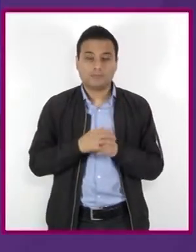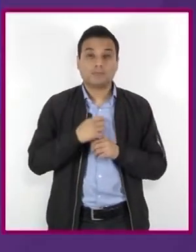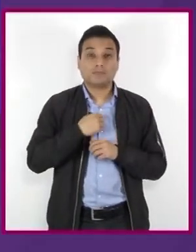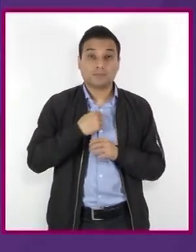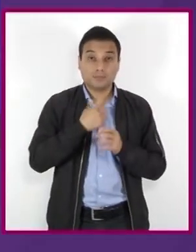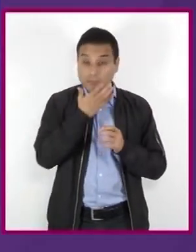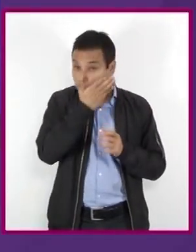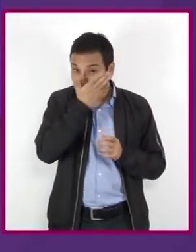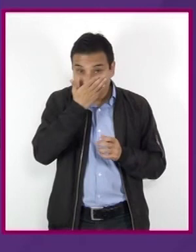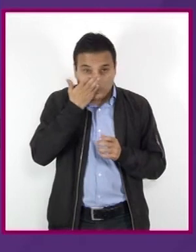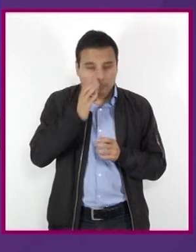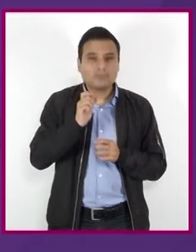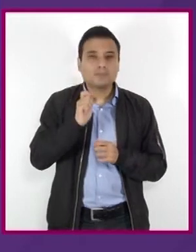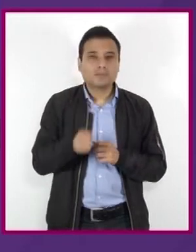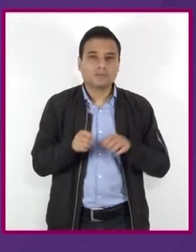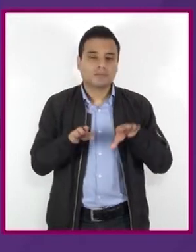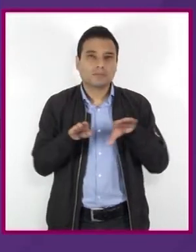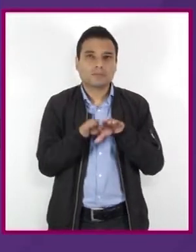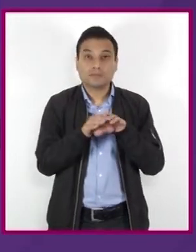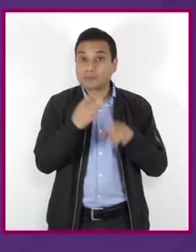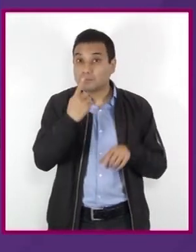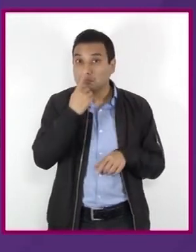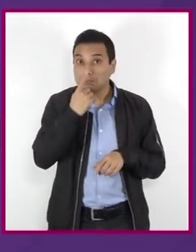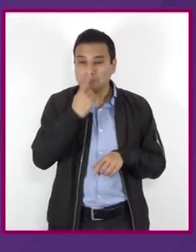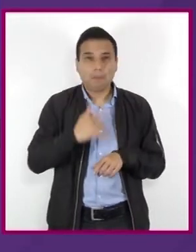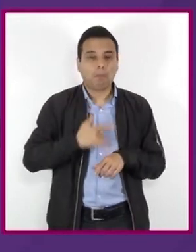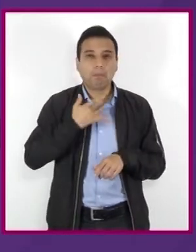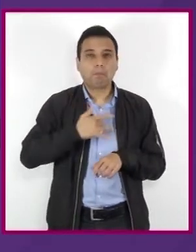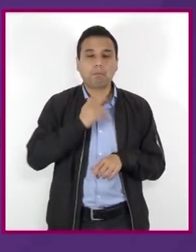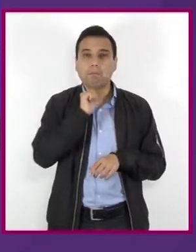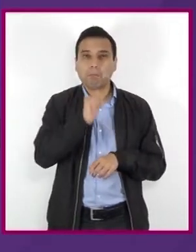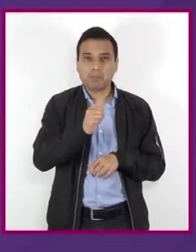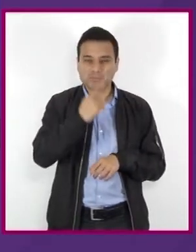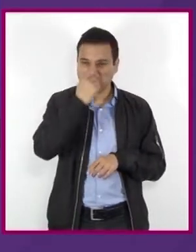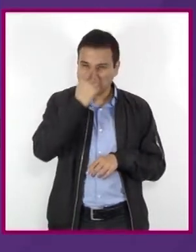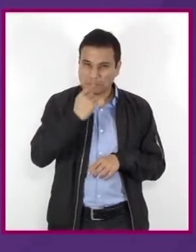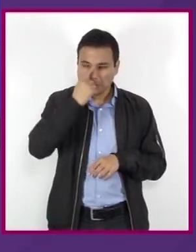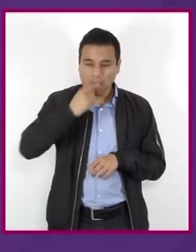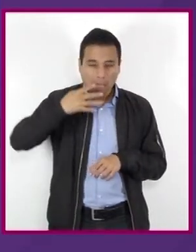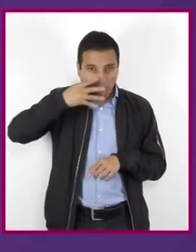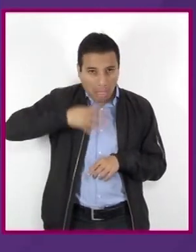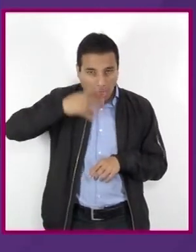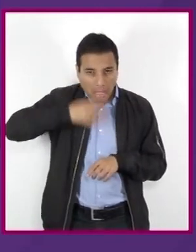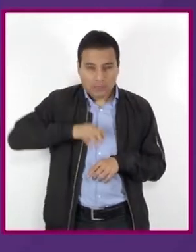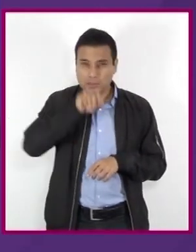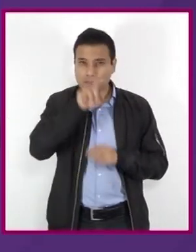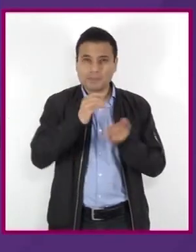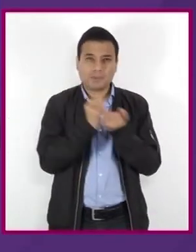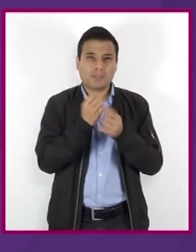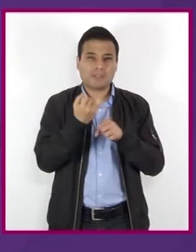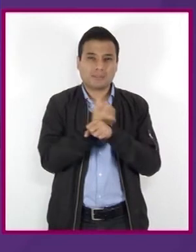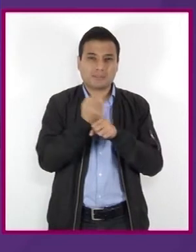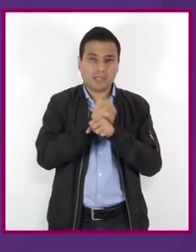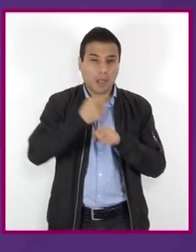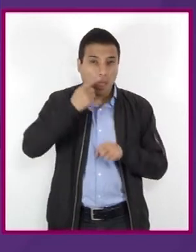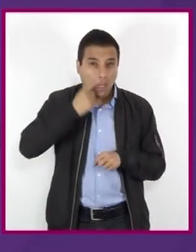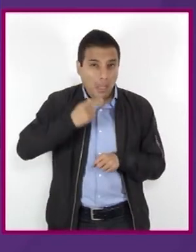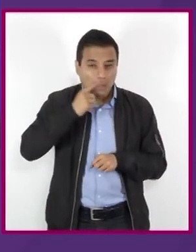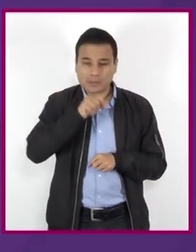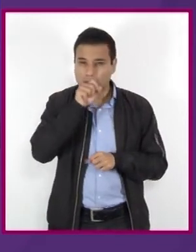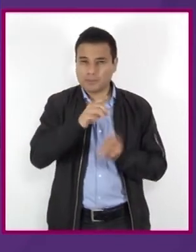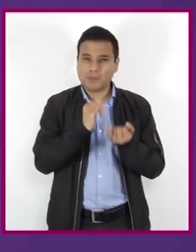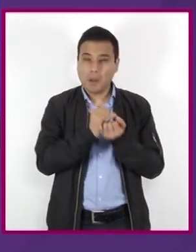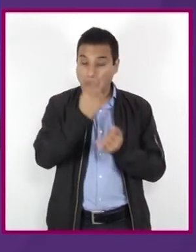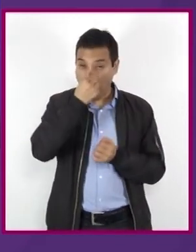provoca la pérdida del sentido del olfato, secreción nasal crónica, hemorragias nasales y perforación del tabique nasal.